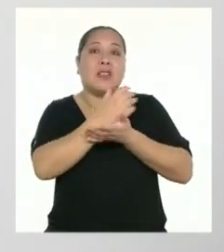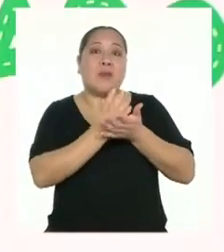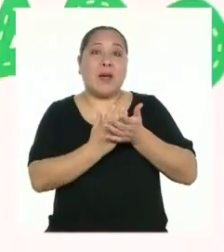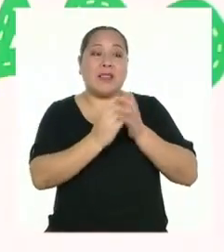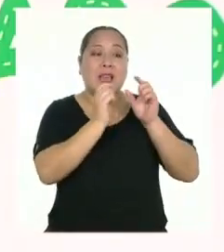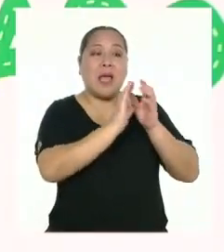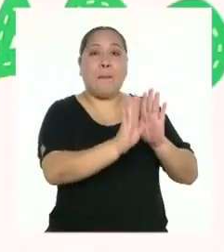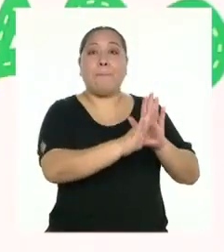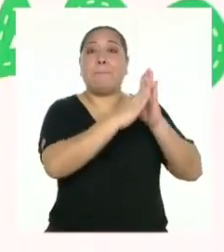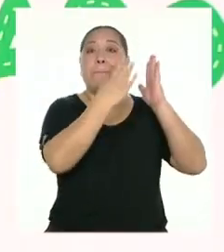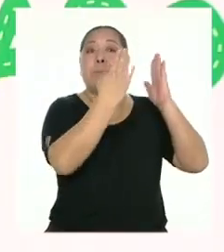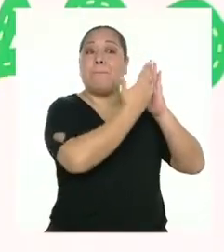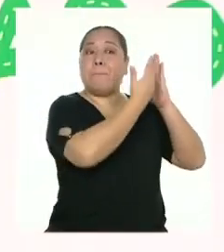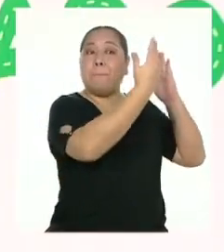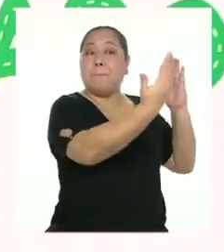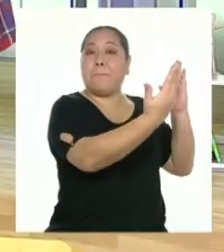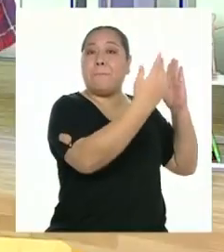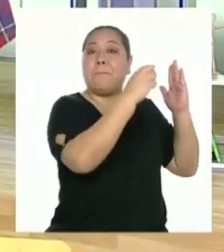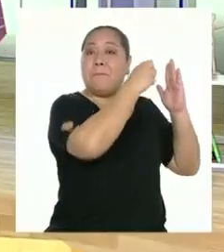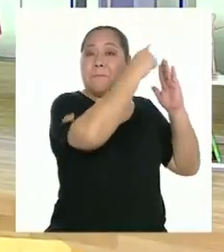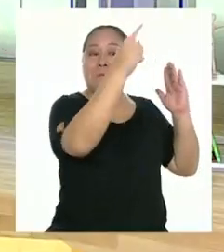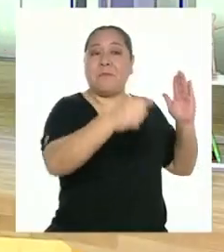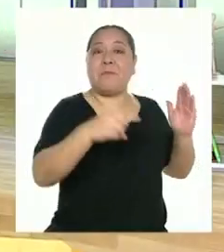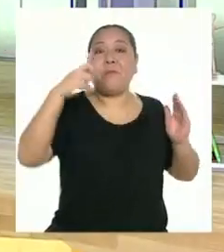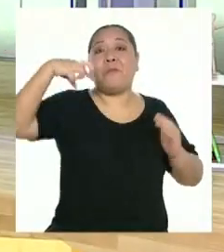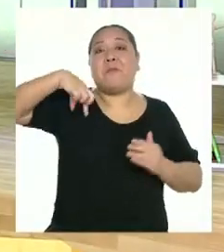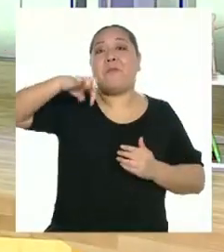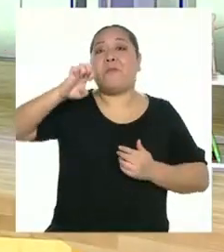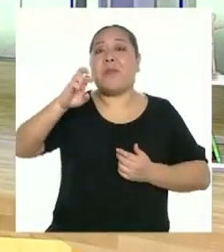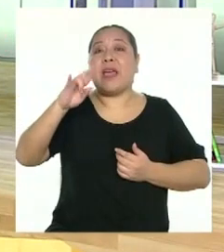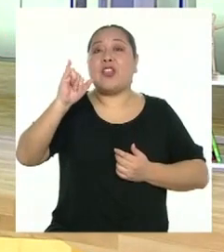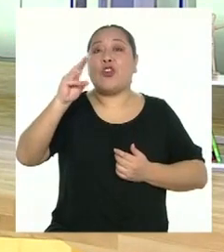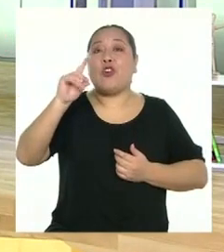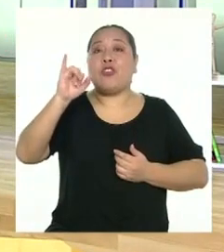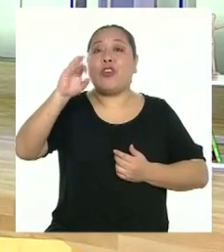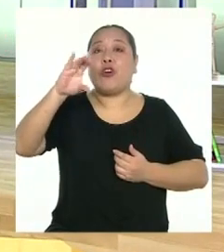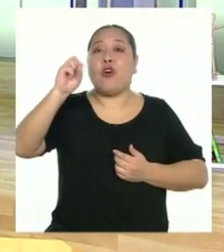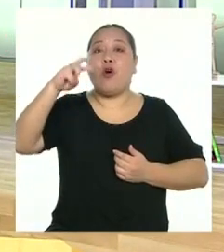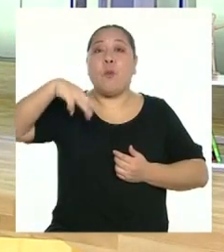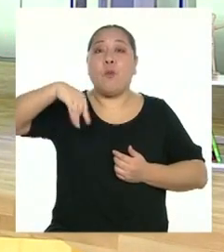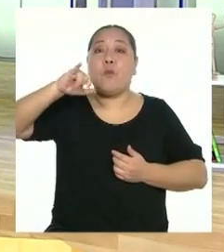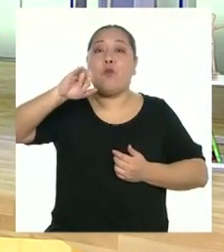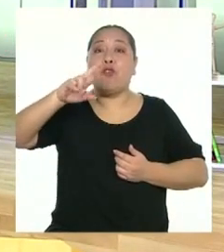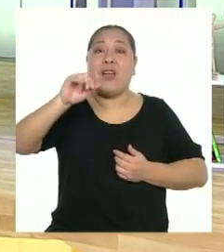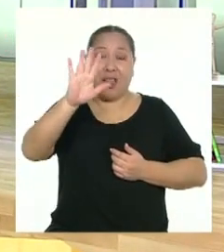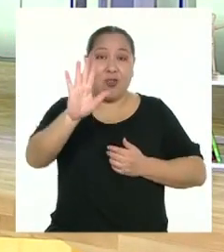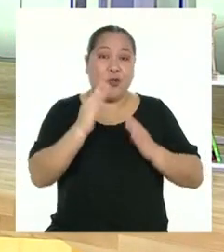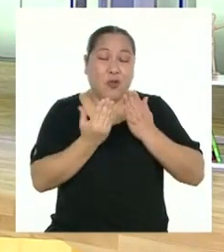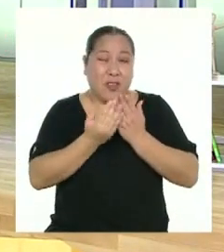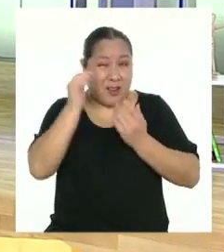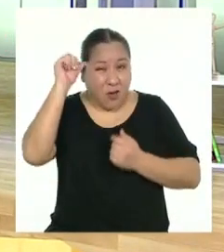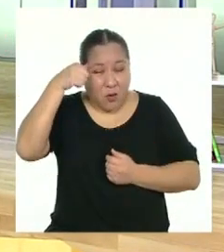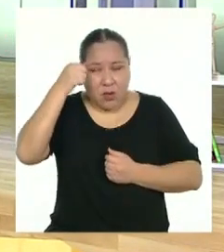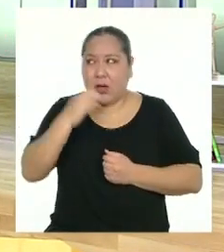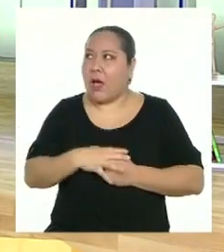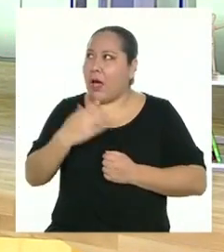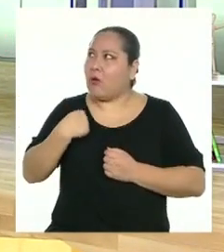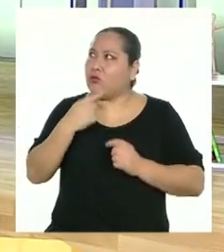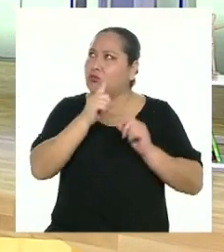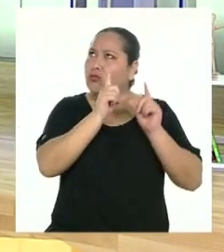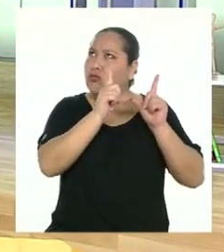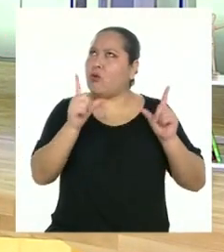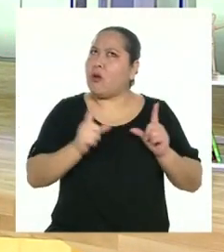colegios? Ah, a ver. Estaba en una parte del salón muy visible e íbamos variando su contenido.